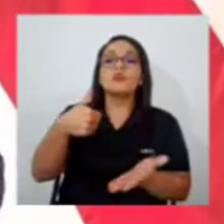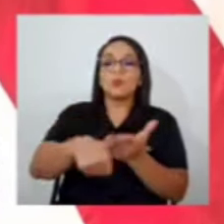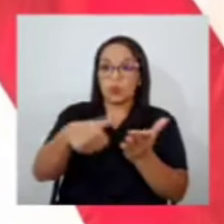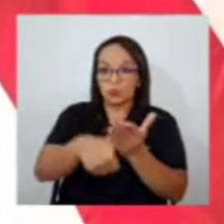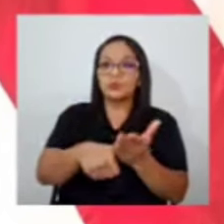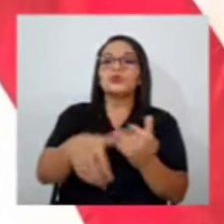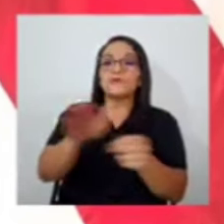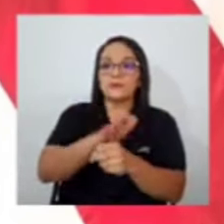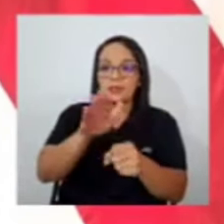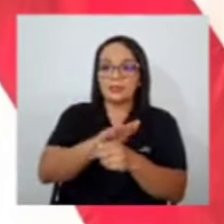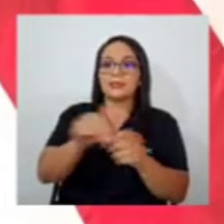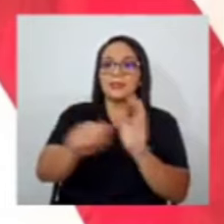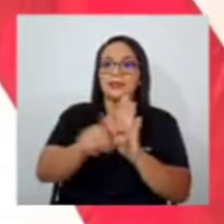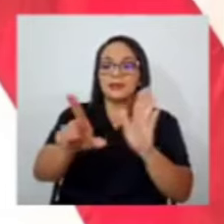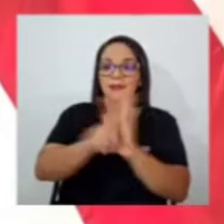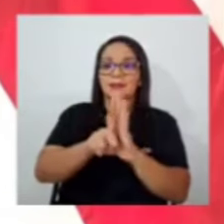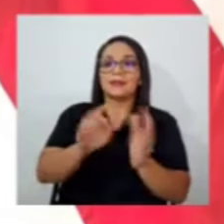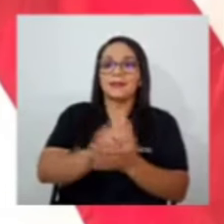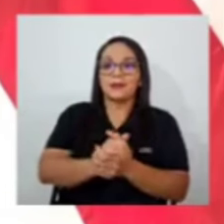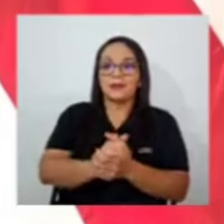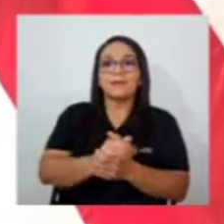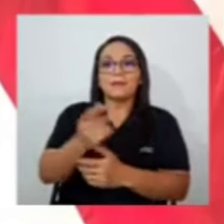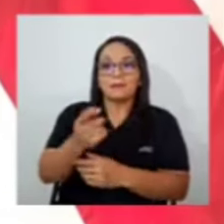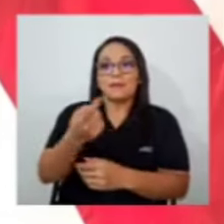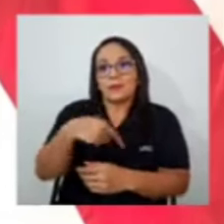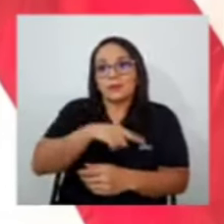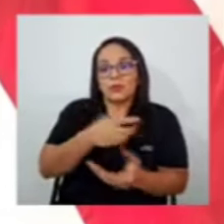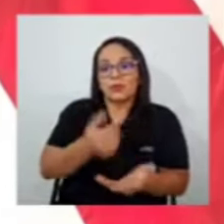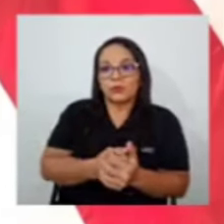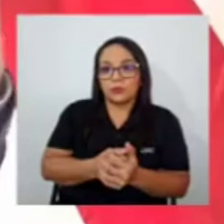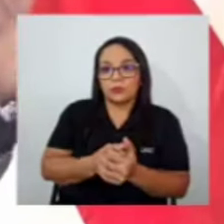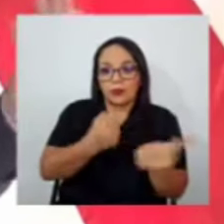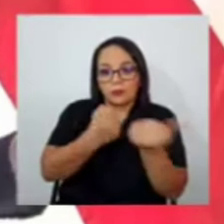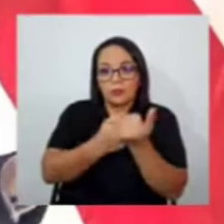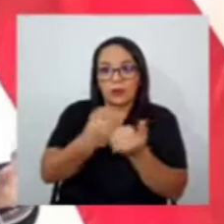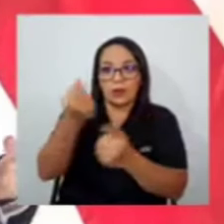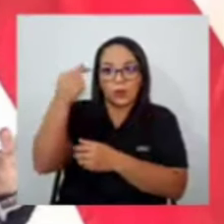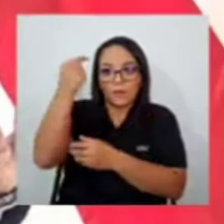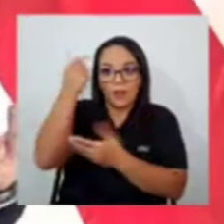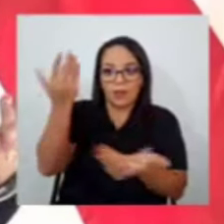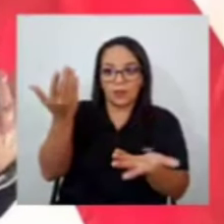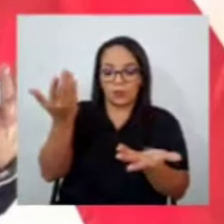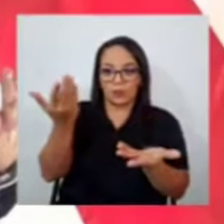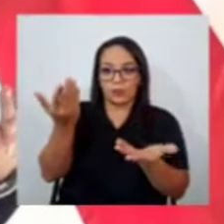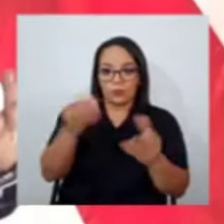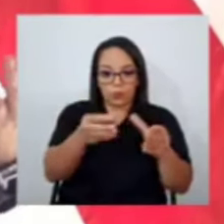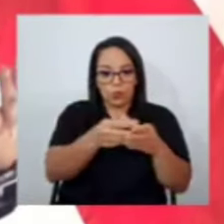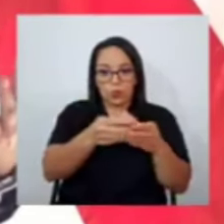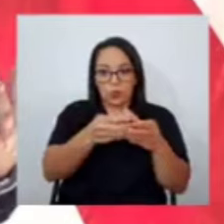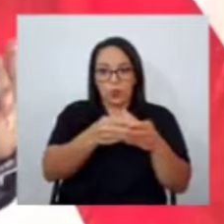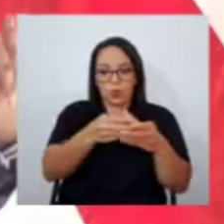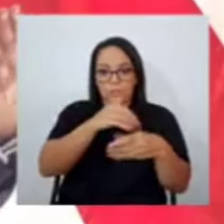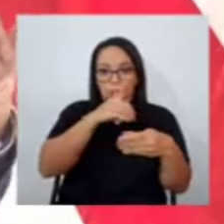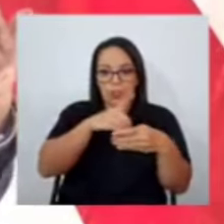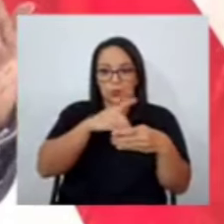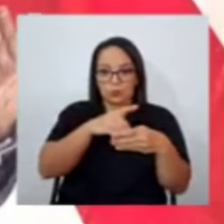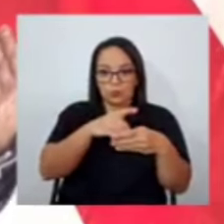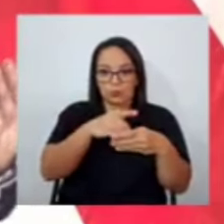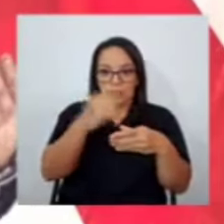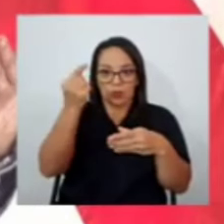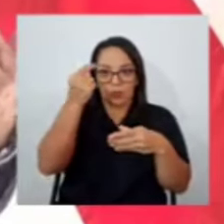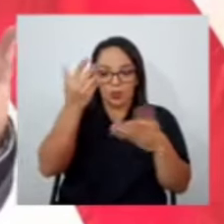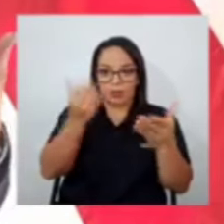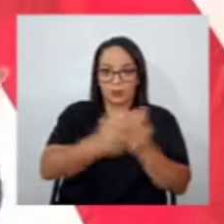la fracción del gobierno yo no me quiero meter a llamar a un